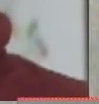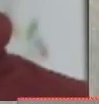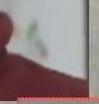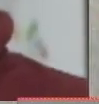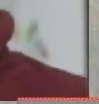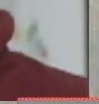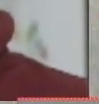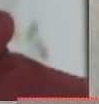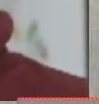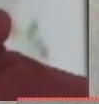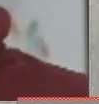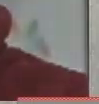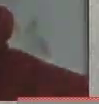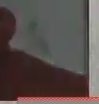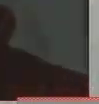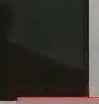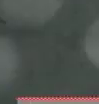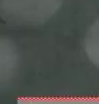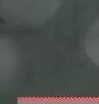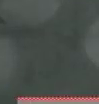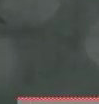nos puedan ayudar.